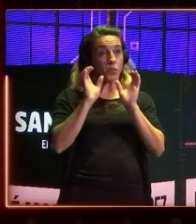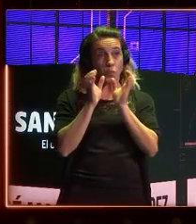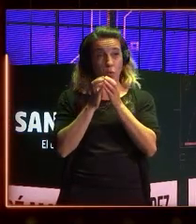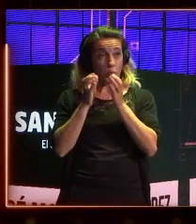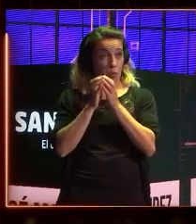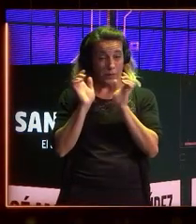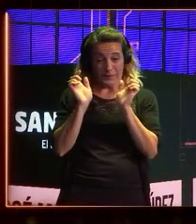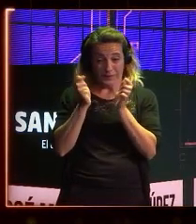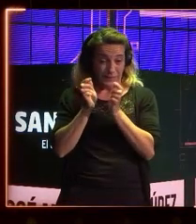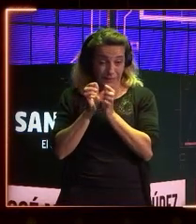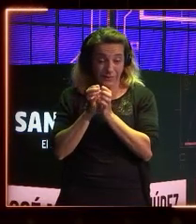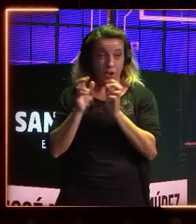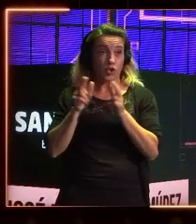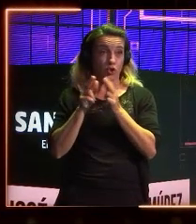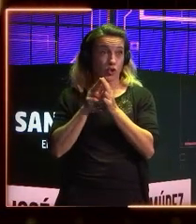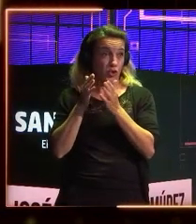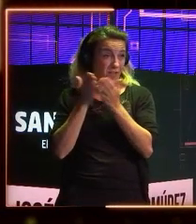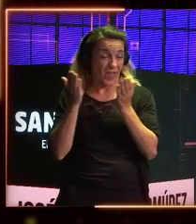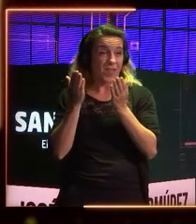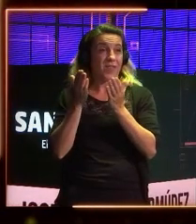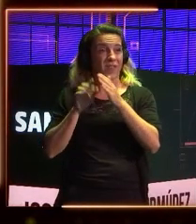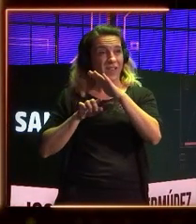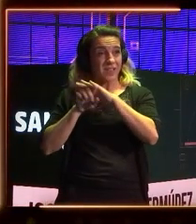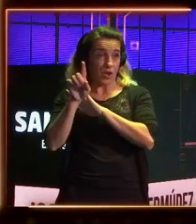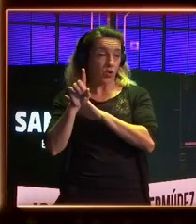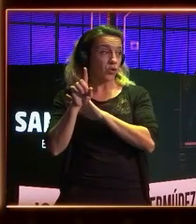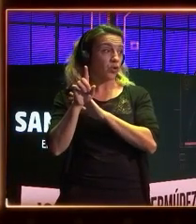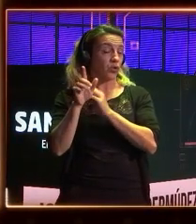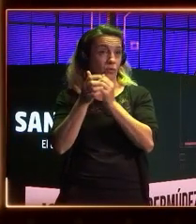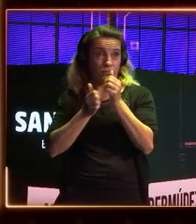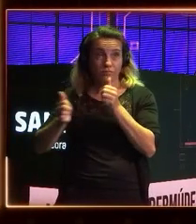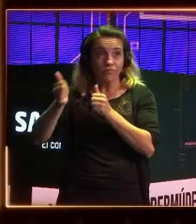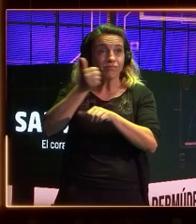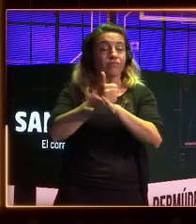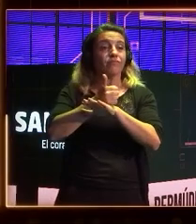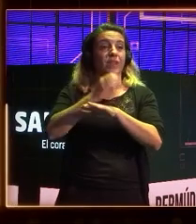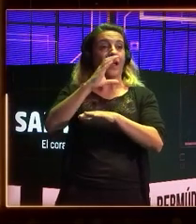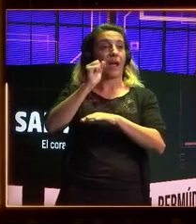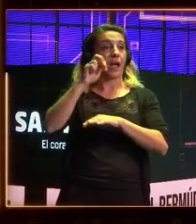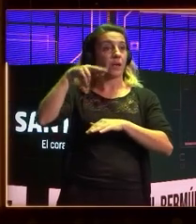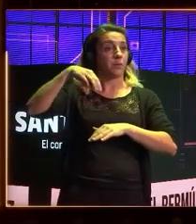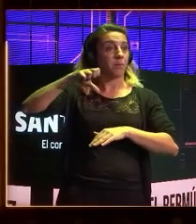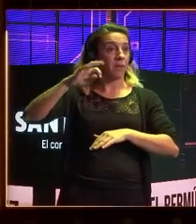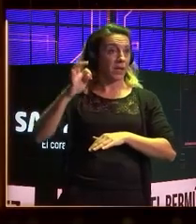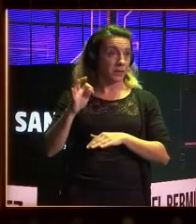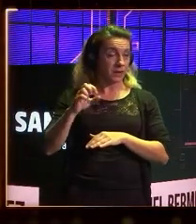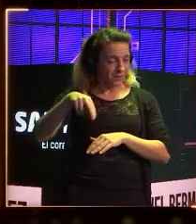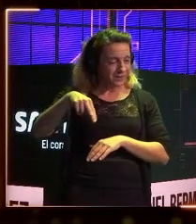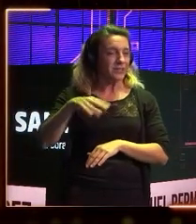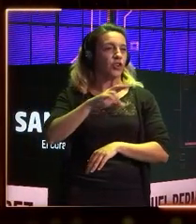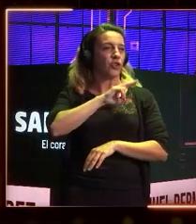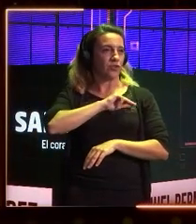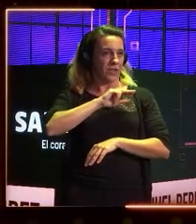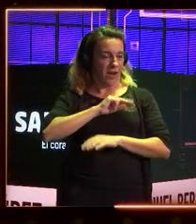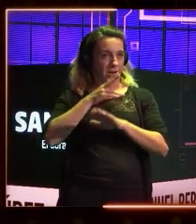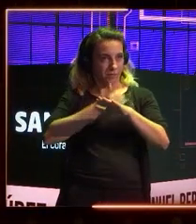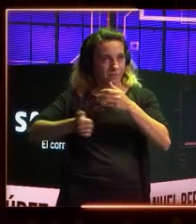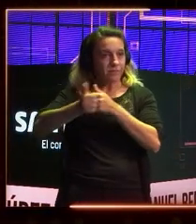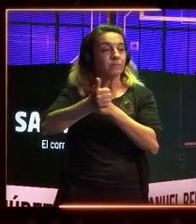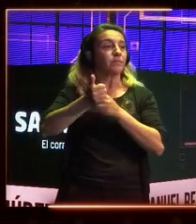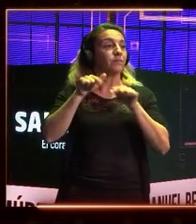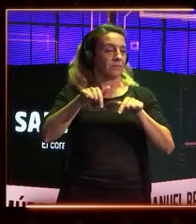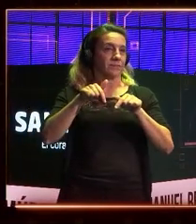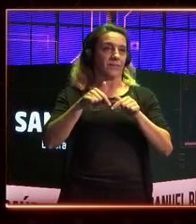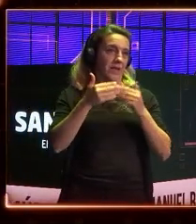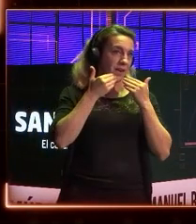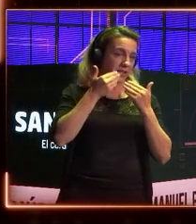de la Sociedad de Desarrollo, con Carmen la concejal al frente, que lo sacan adelante cada año.